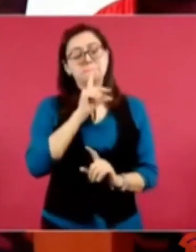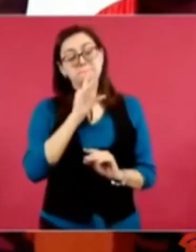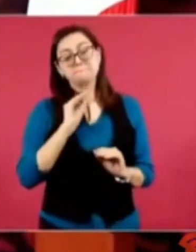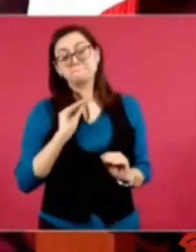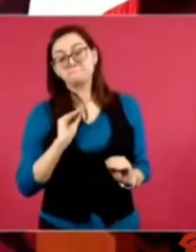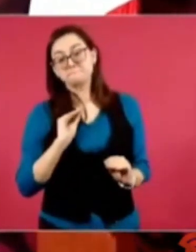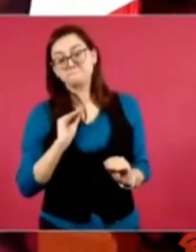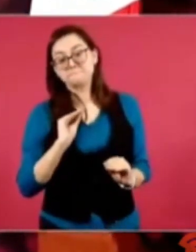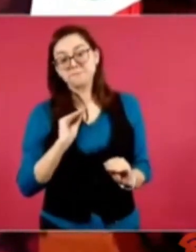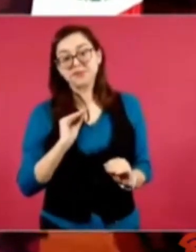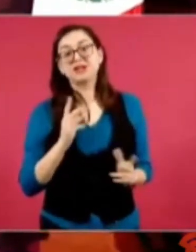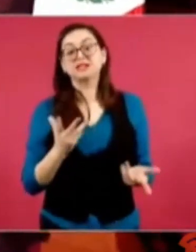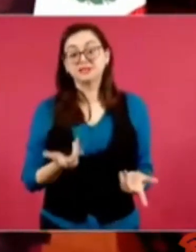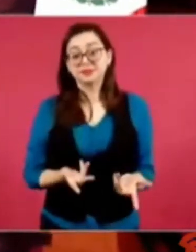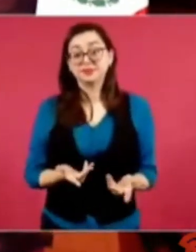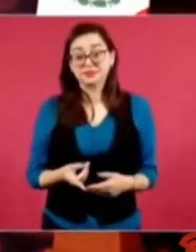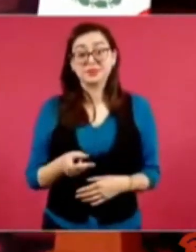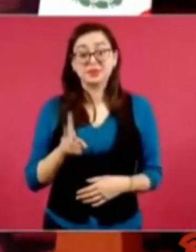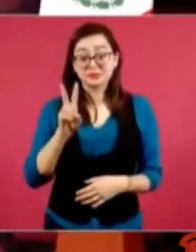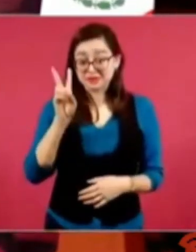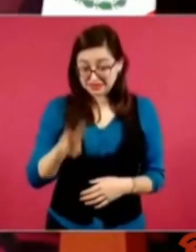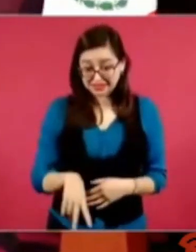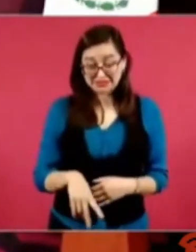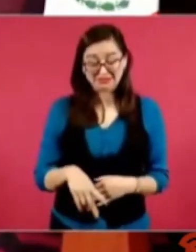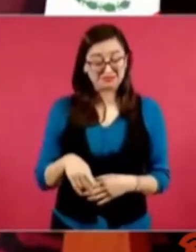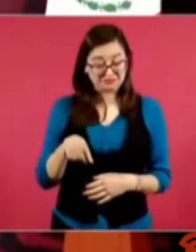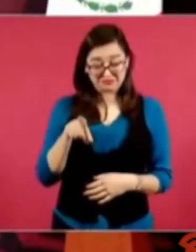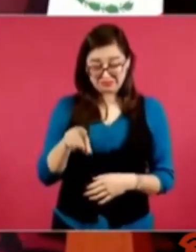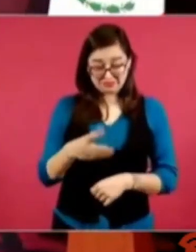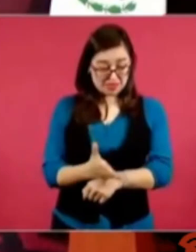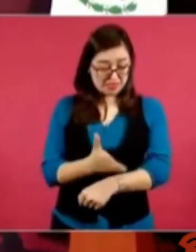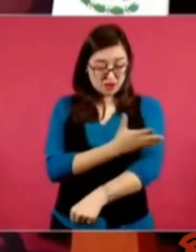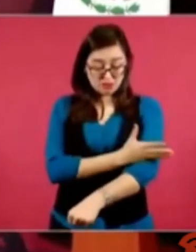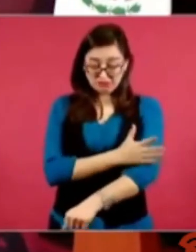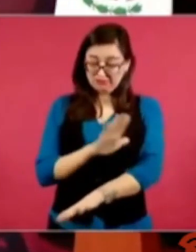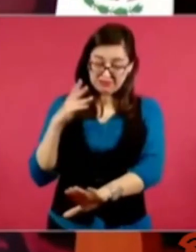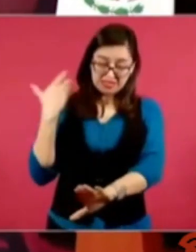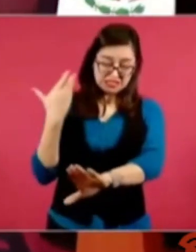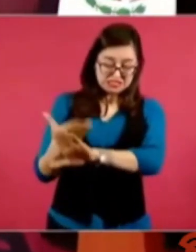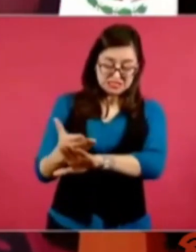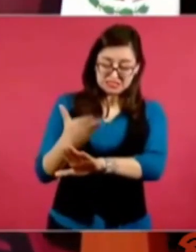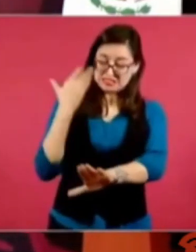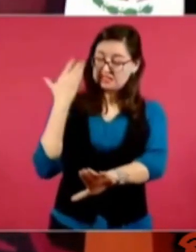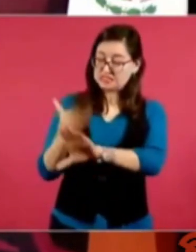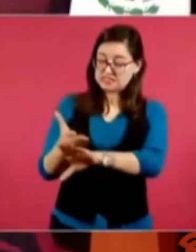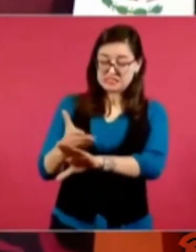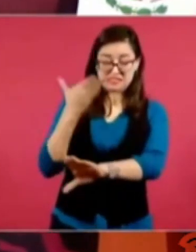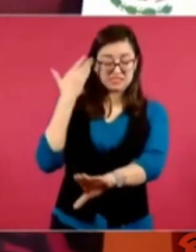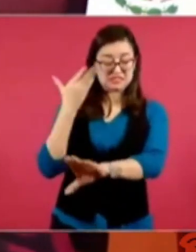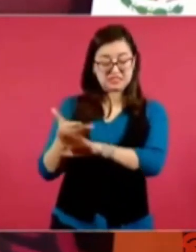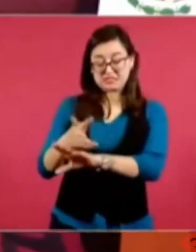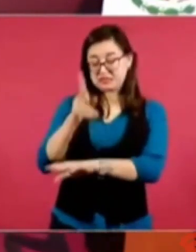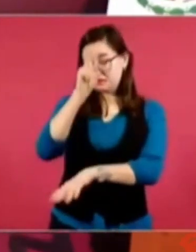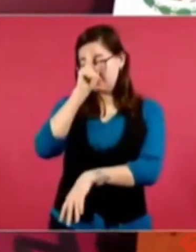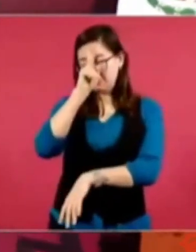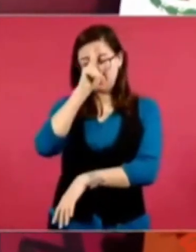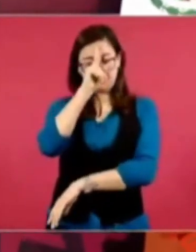Es el presidente más atacado en la historia de México. Un hombre bueno,